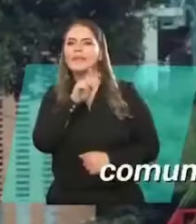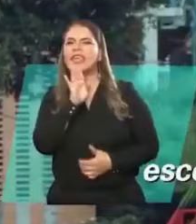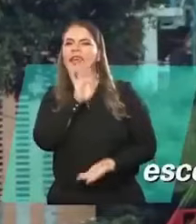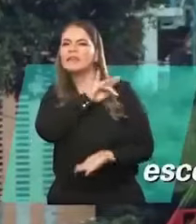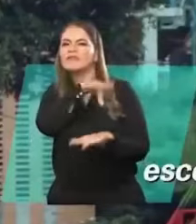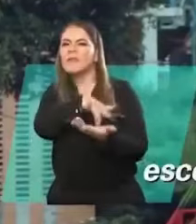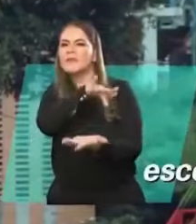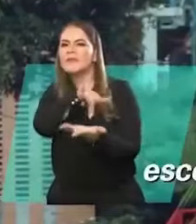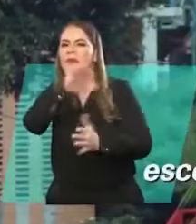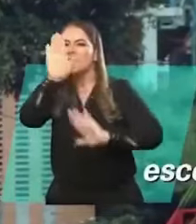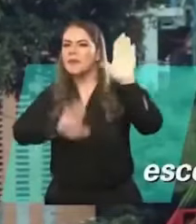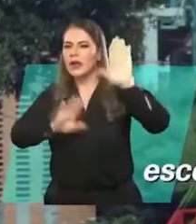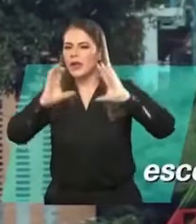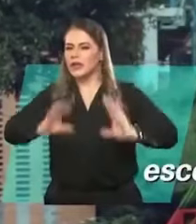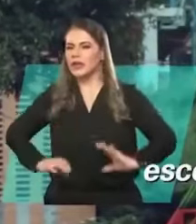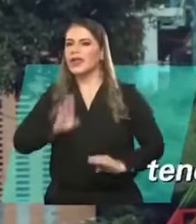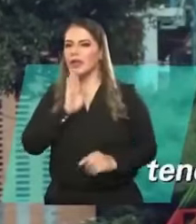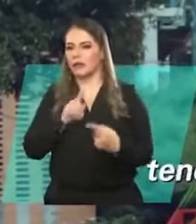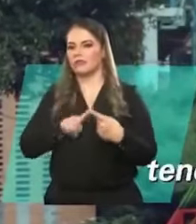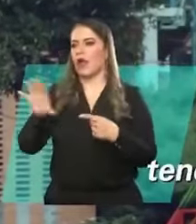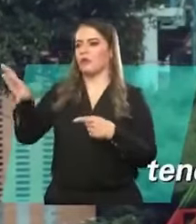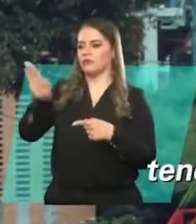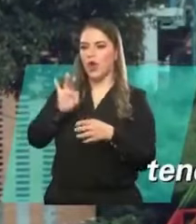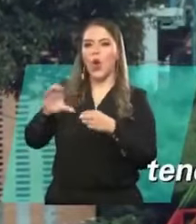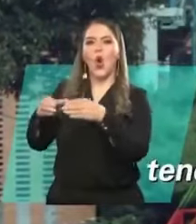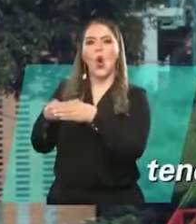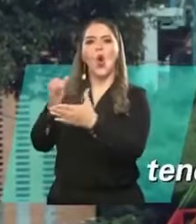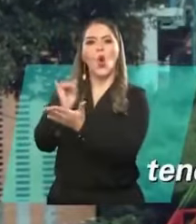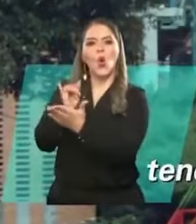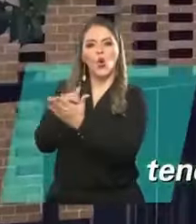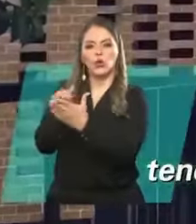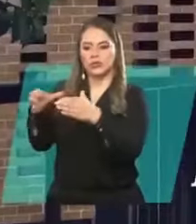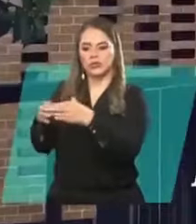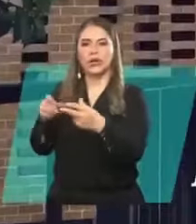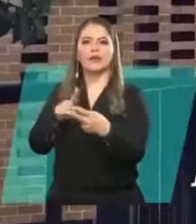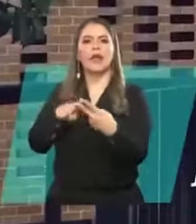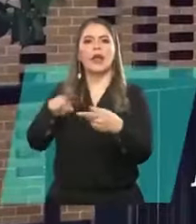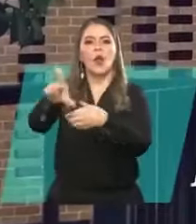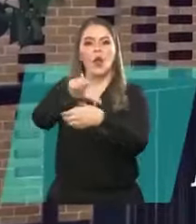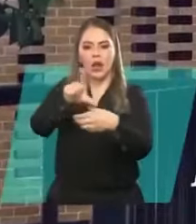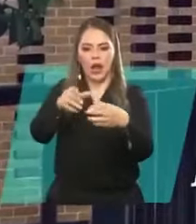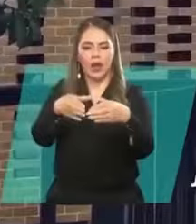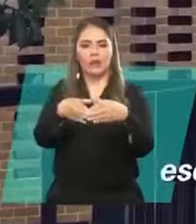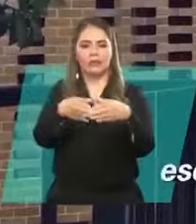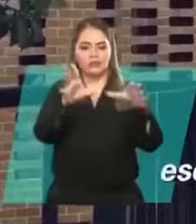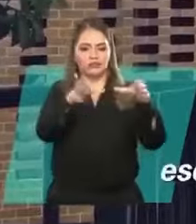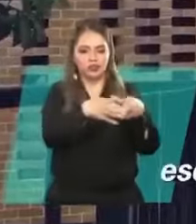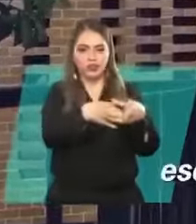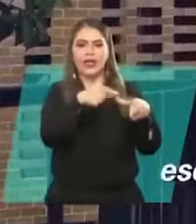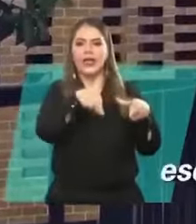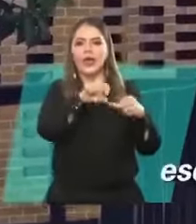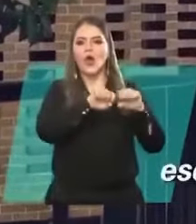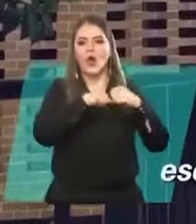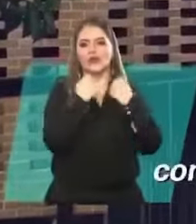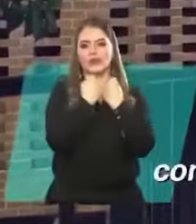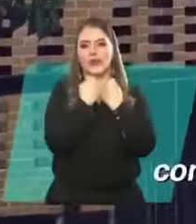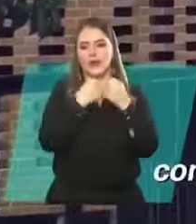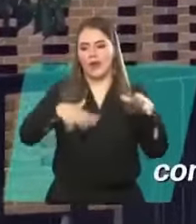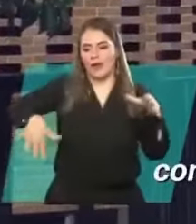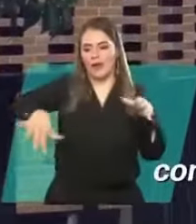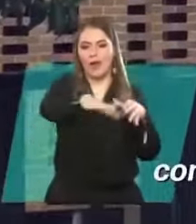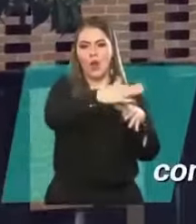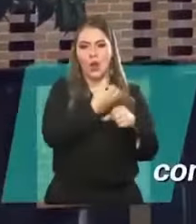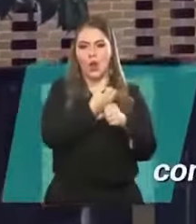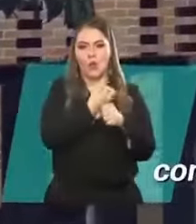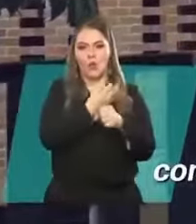Dentro de los escenarios de participación ciudadana tenemos juntas de acción comunal, la junta administradora local y un escenario muy importante que es el